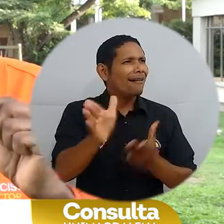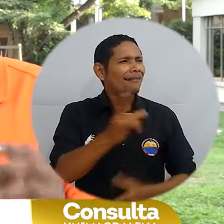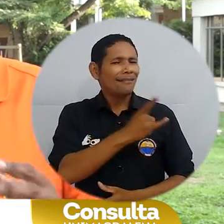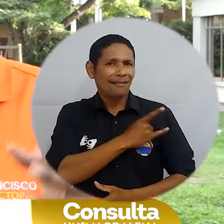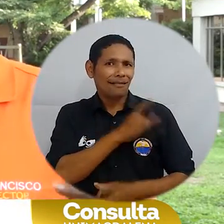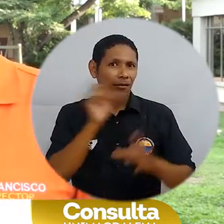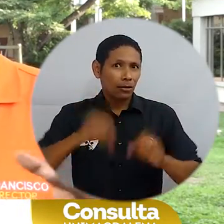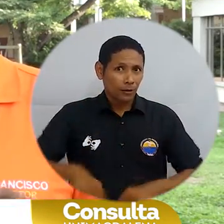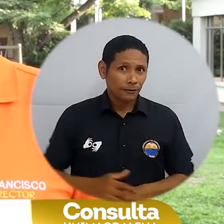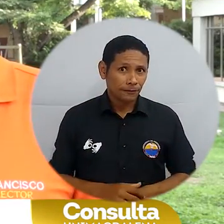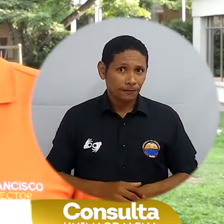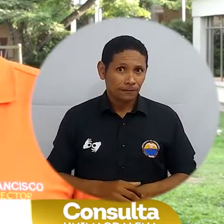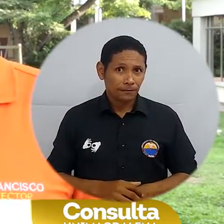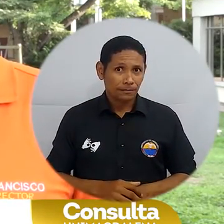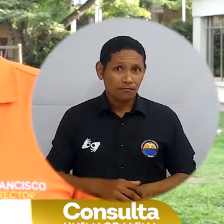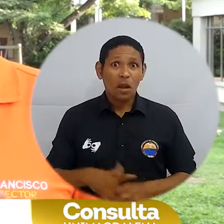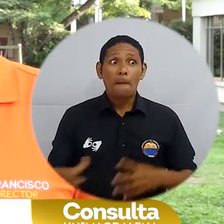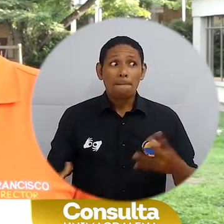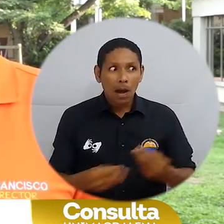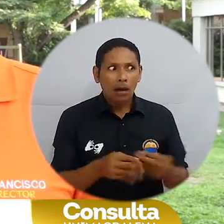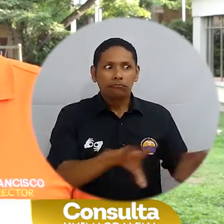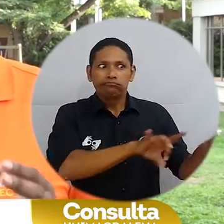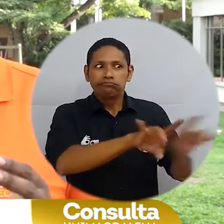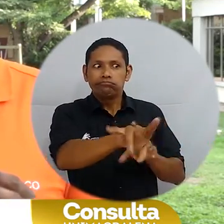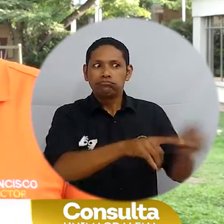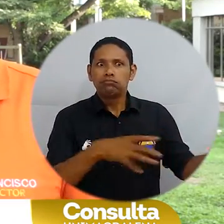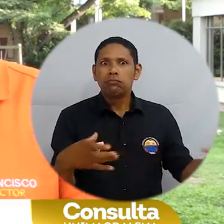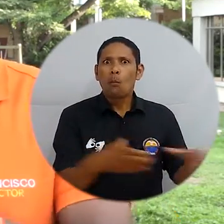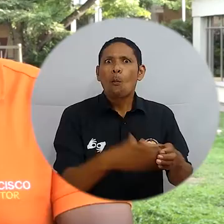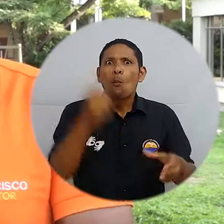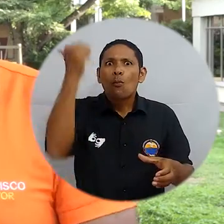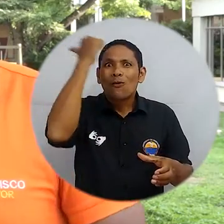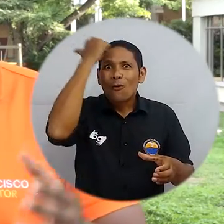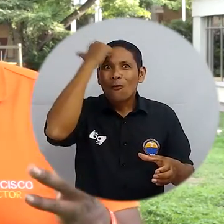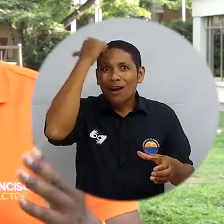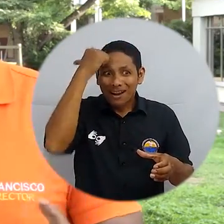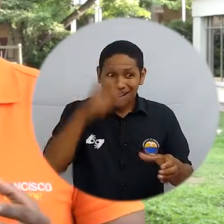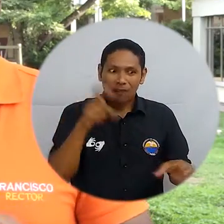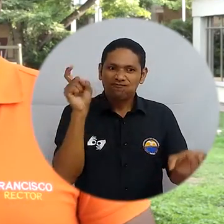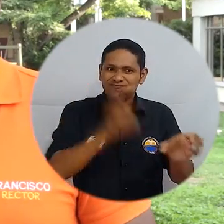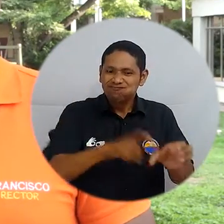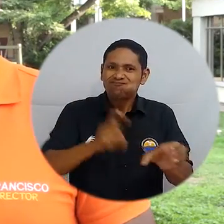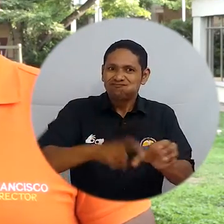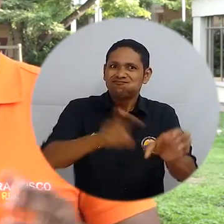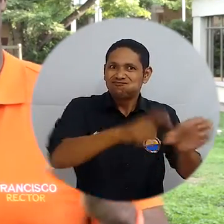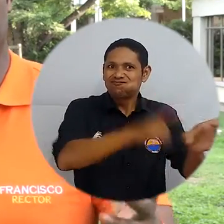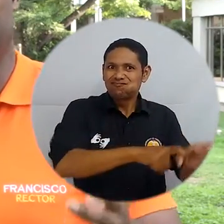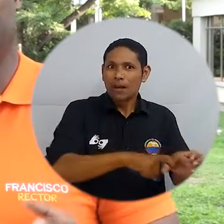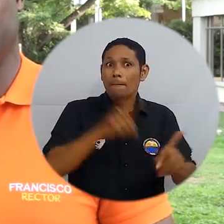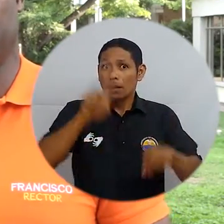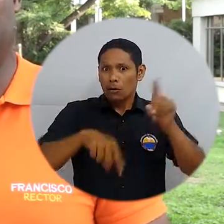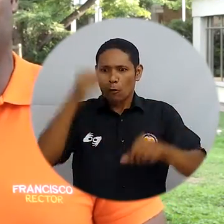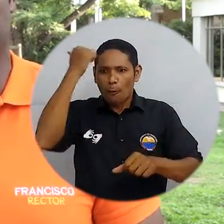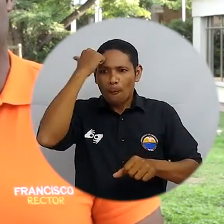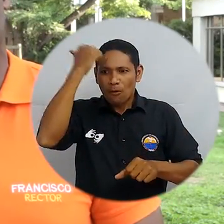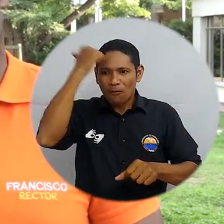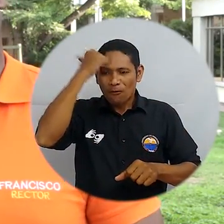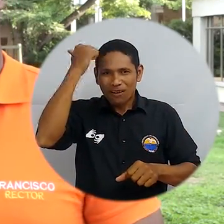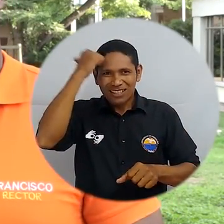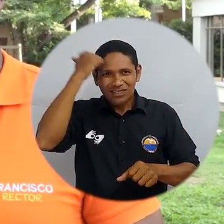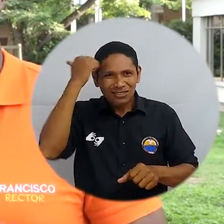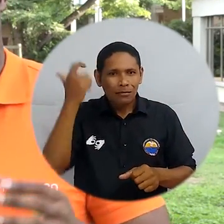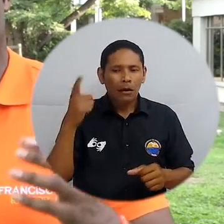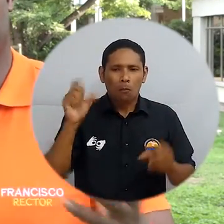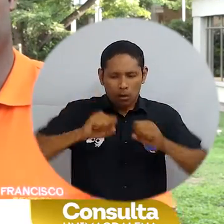aumentar el número de docentes de planta y ofrecer estabilidad a los docentes de cátedra, también para que puedan hacer